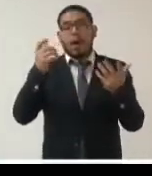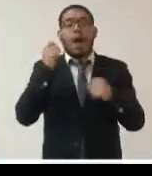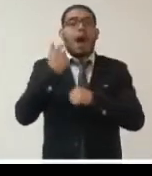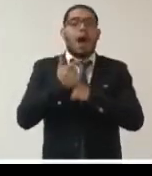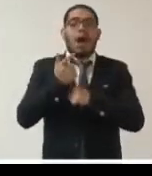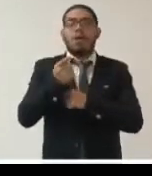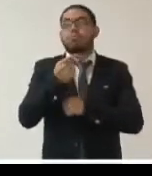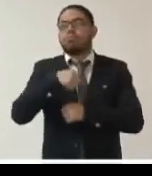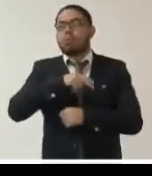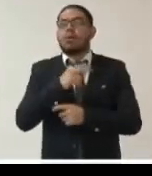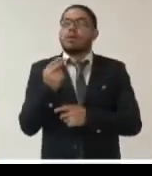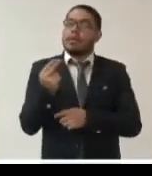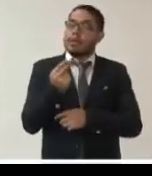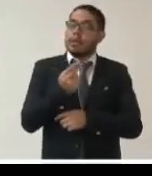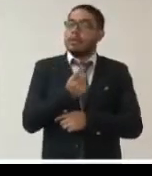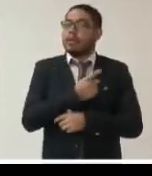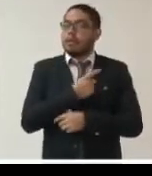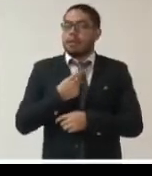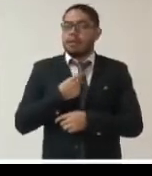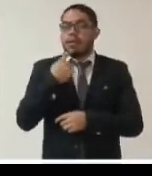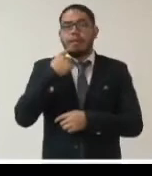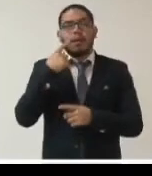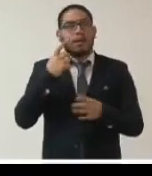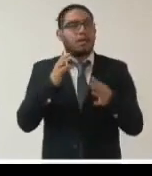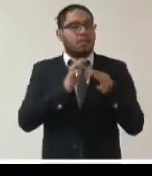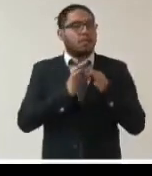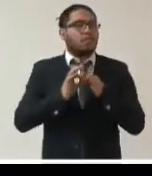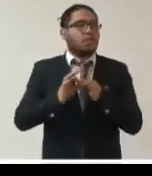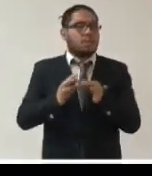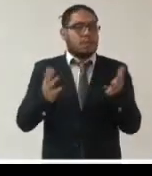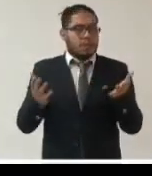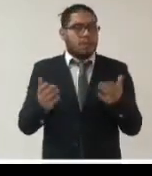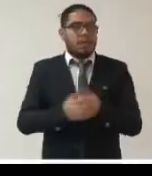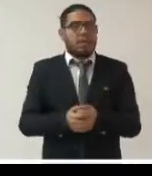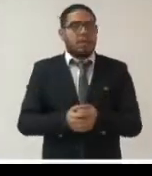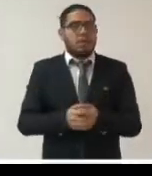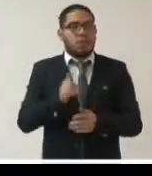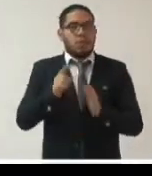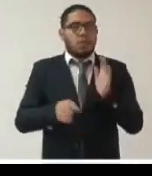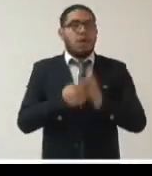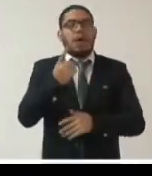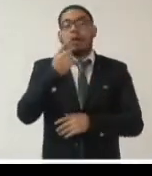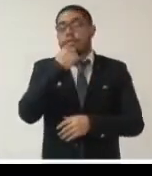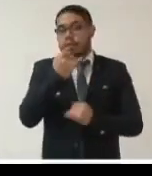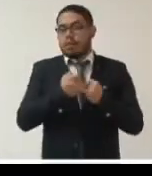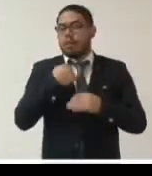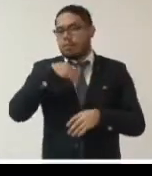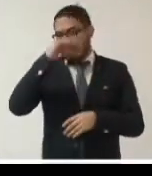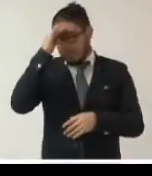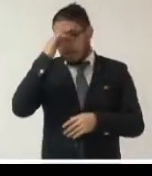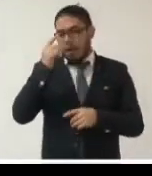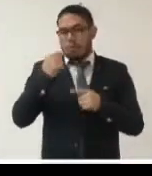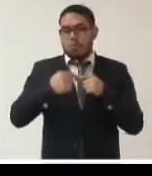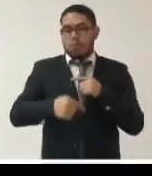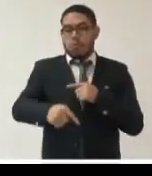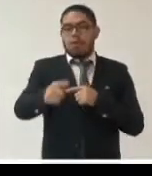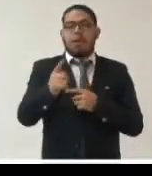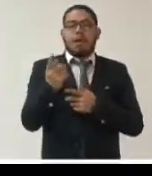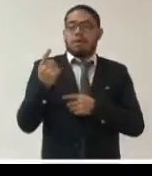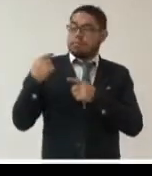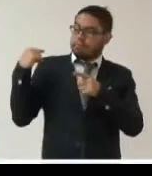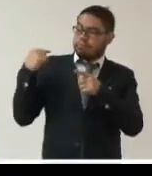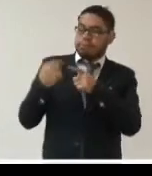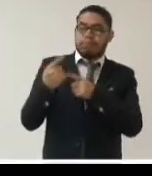donde debe existir unanimidad creo que estamos pasando ya un año muy duro muy complicado a todos los niveles a nivel